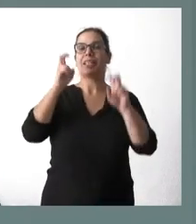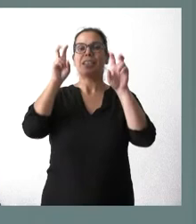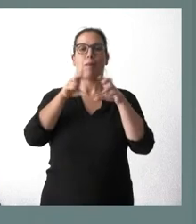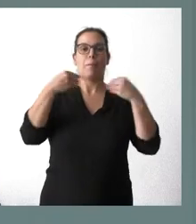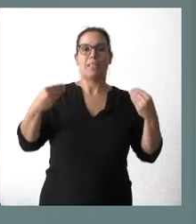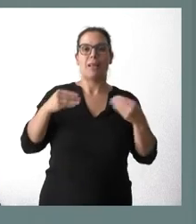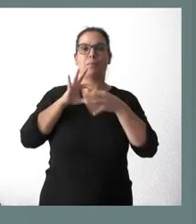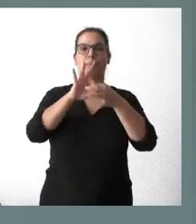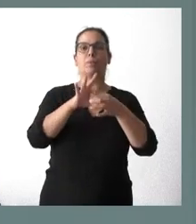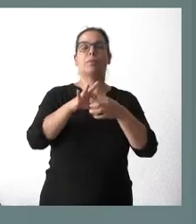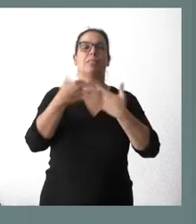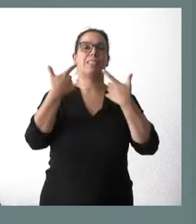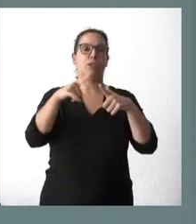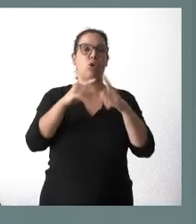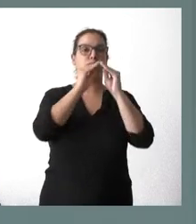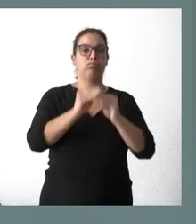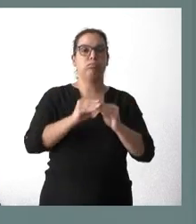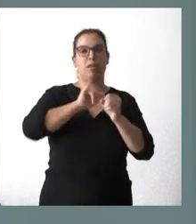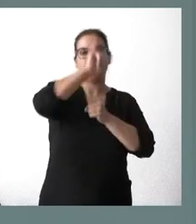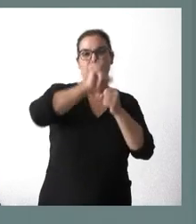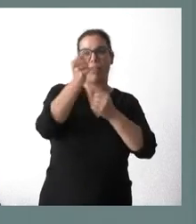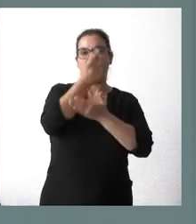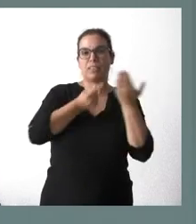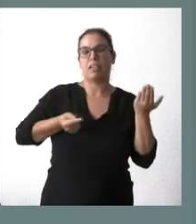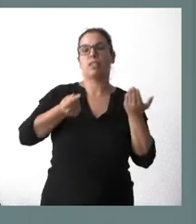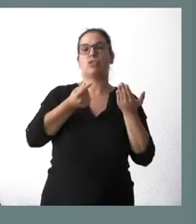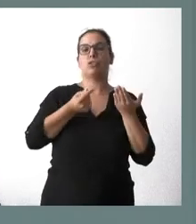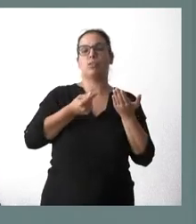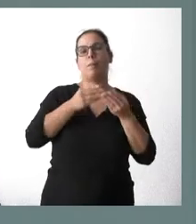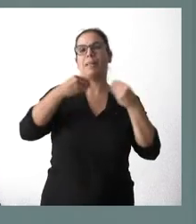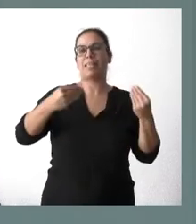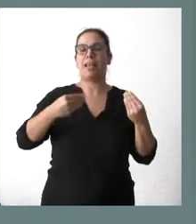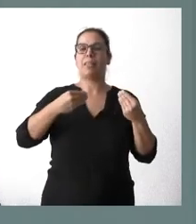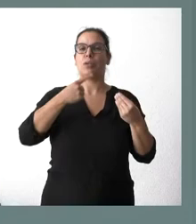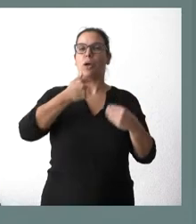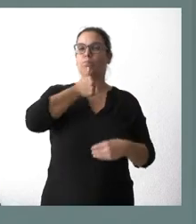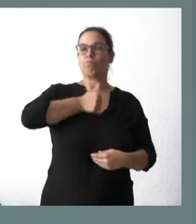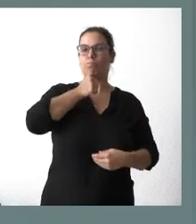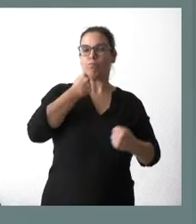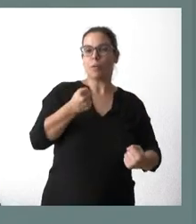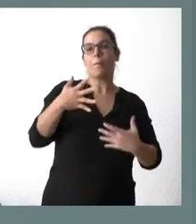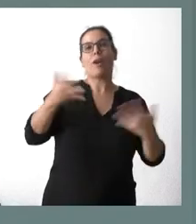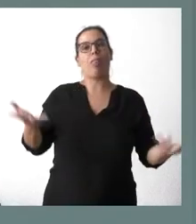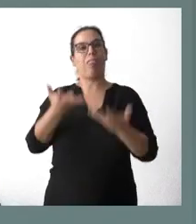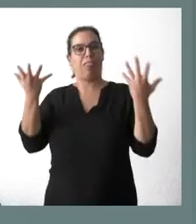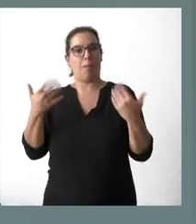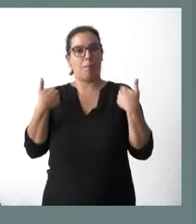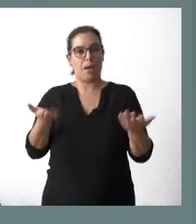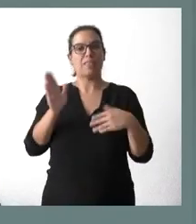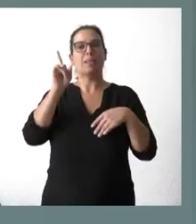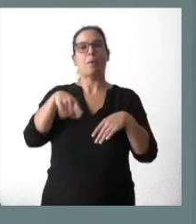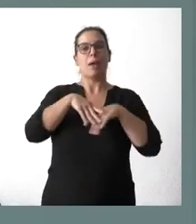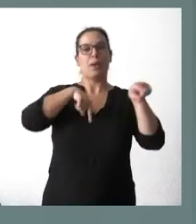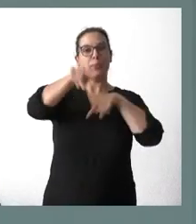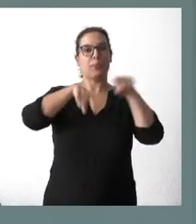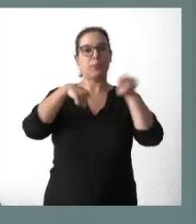vinculados al sector aeronáutico. Se trata de materiales más resistentes y a la vez más ligeros, que facilite también el transporte aeronáutico